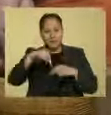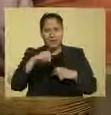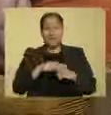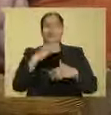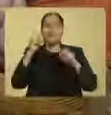vemos el próximo martes. ¡Gracias!